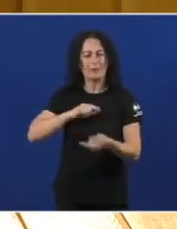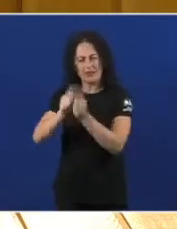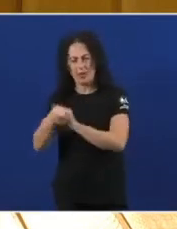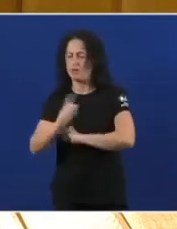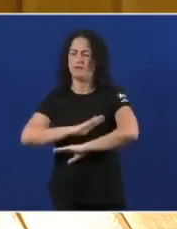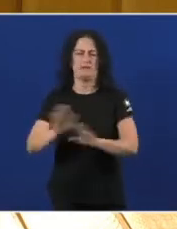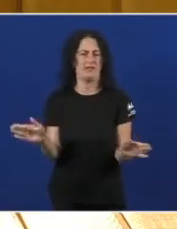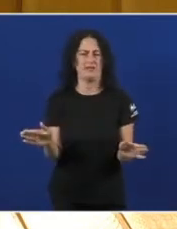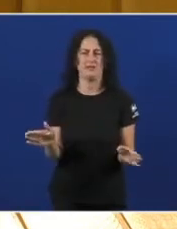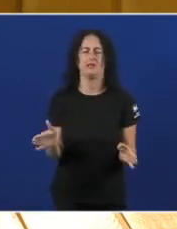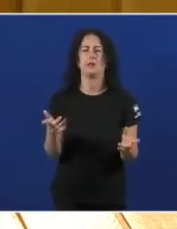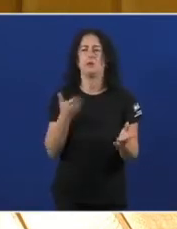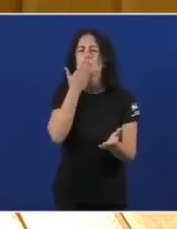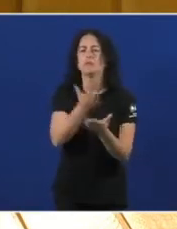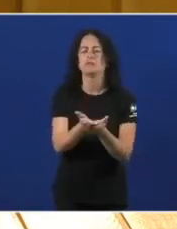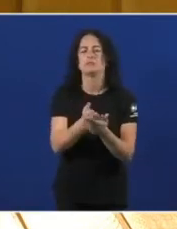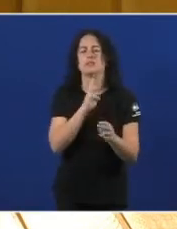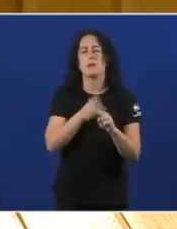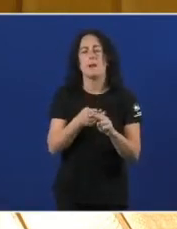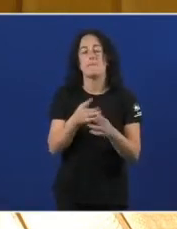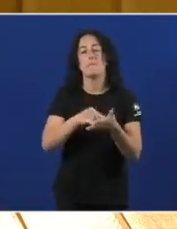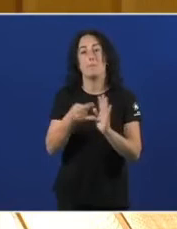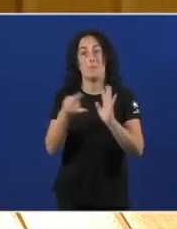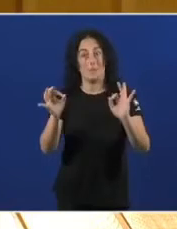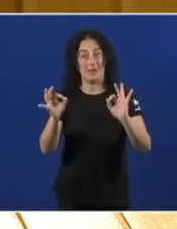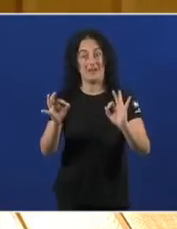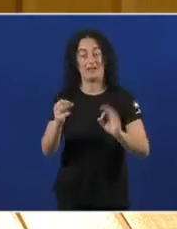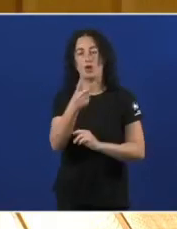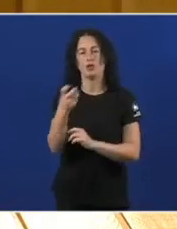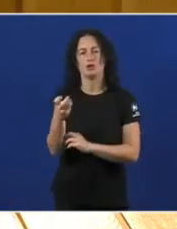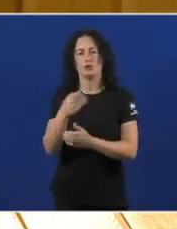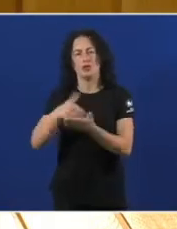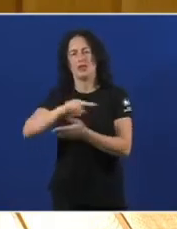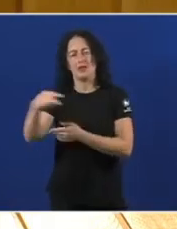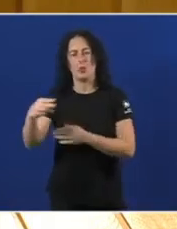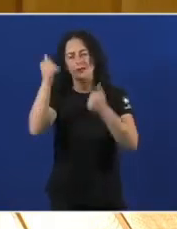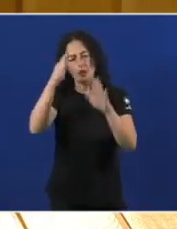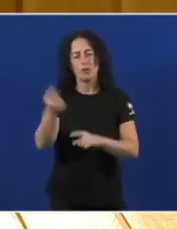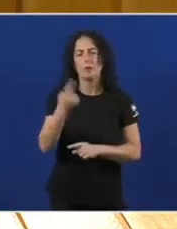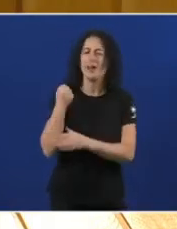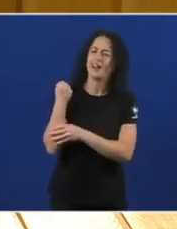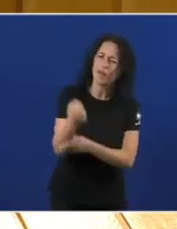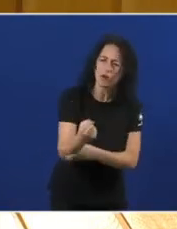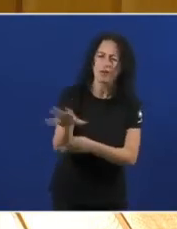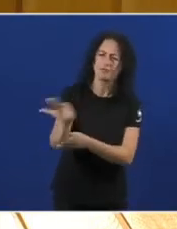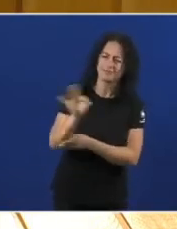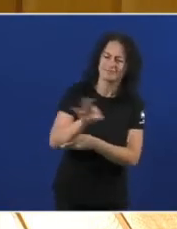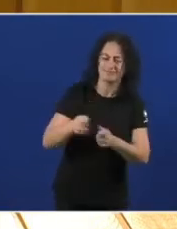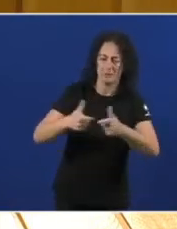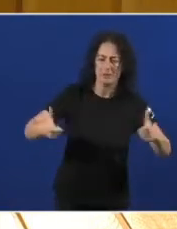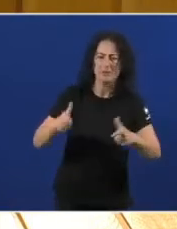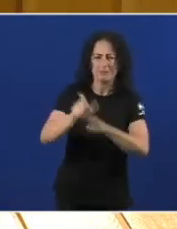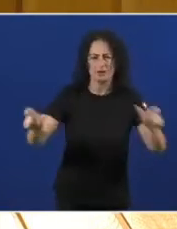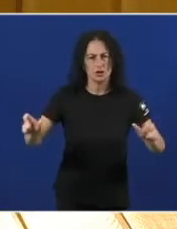Propoñemos Un plan de choque De 200 millóns De euros En atención primaria Reforzar E contratar Mais personal En